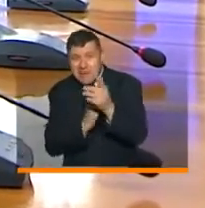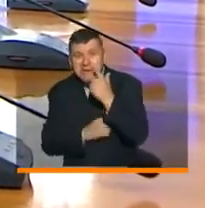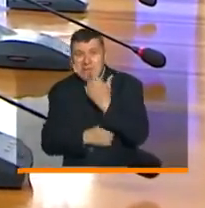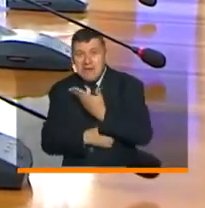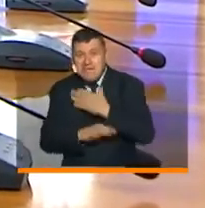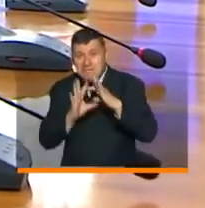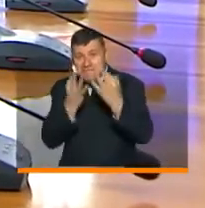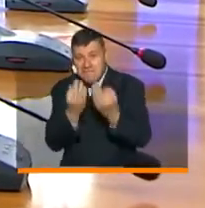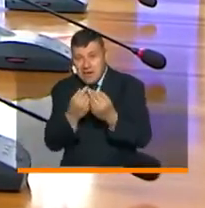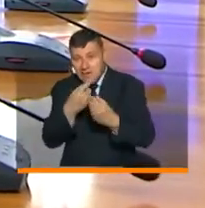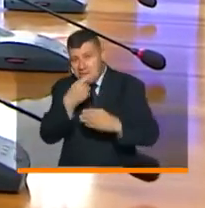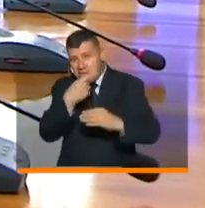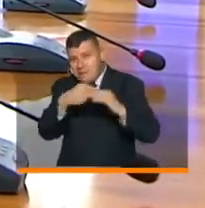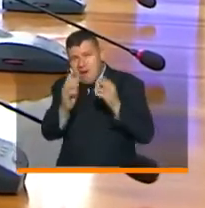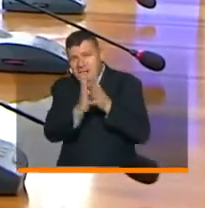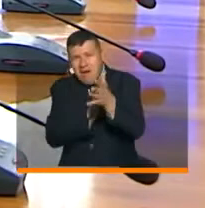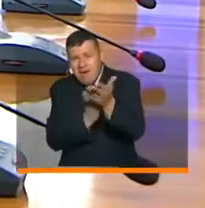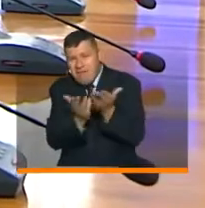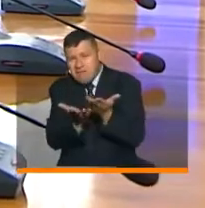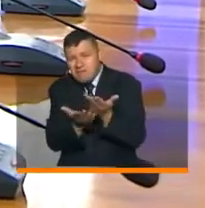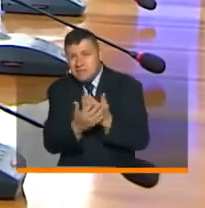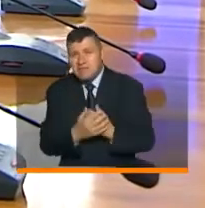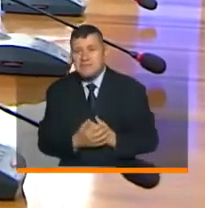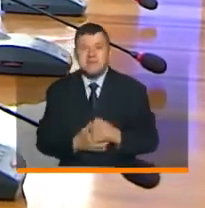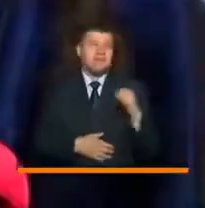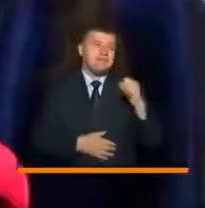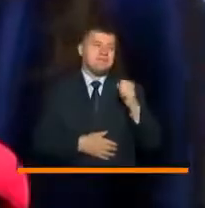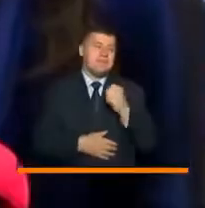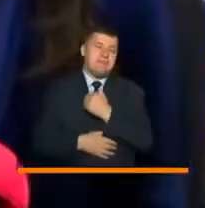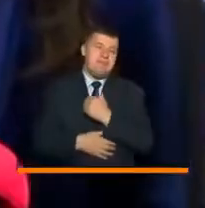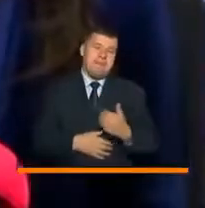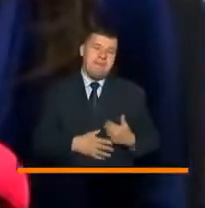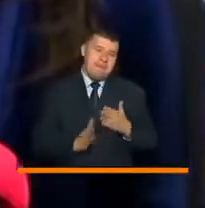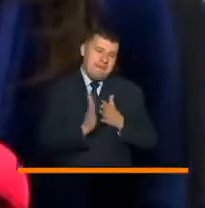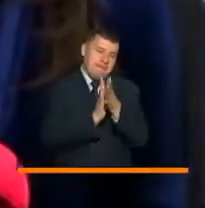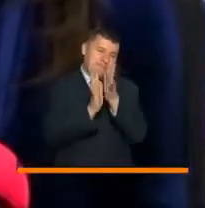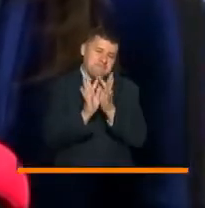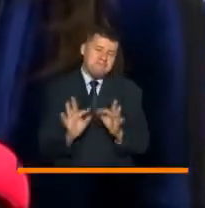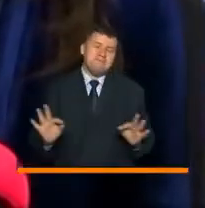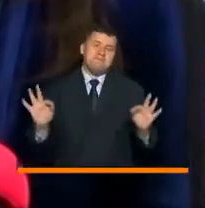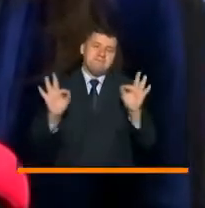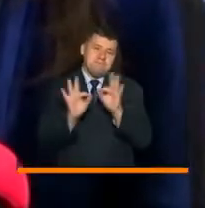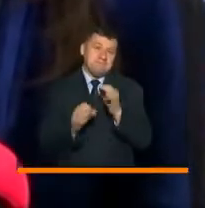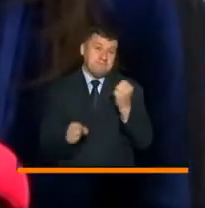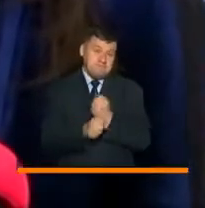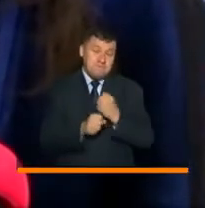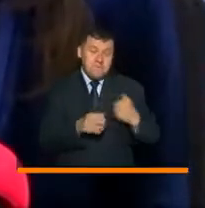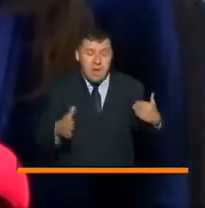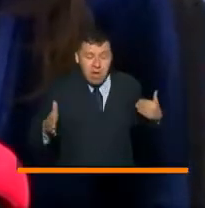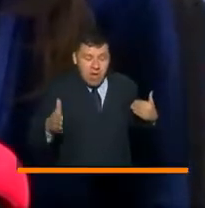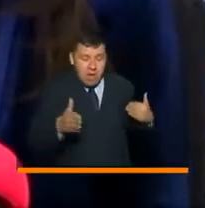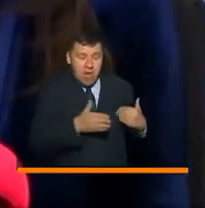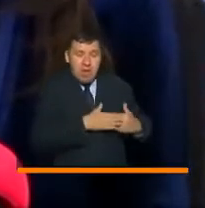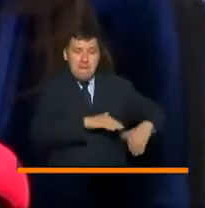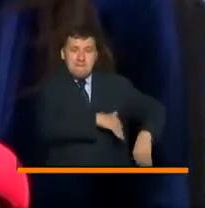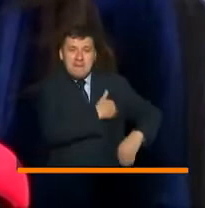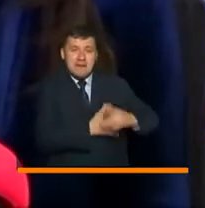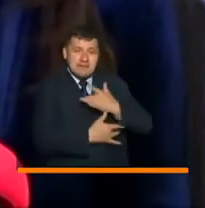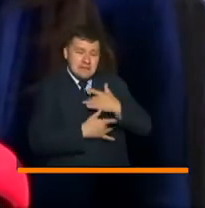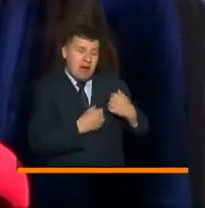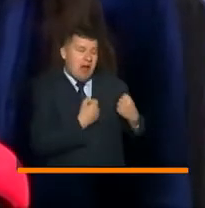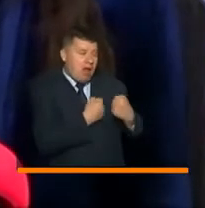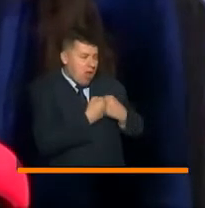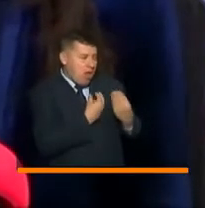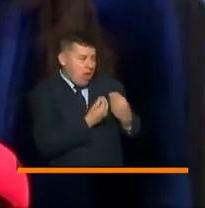padres de familia con relación a este proceso? Sí, Presidente, una información muy importante por el trabajo que venimos haciendo con el Ministro de Salud